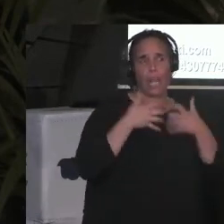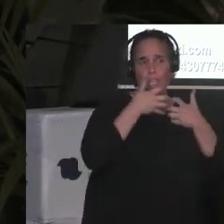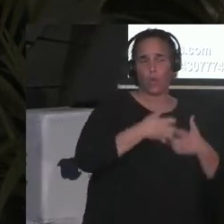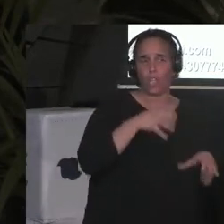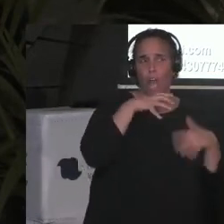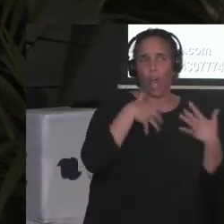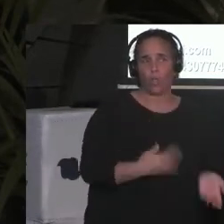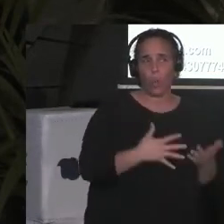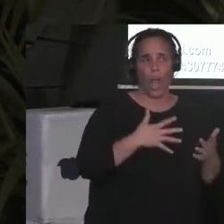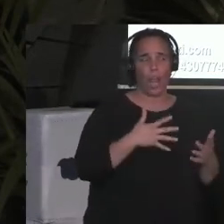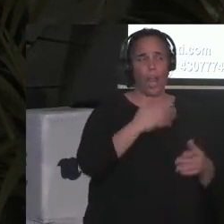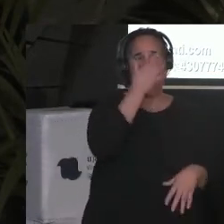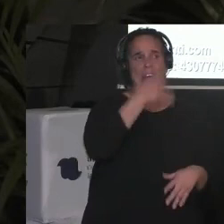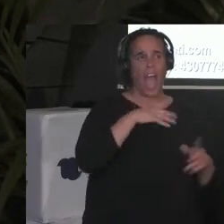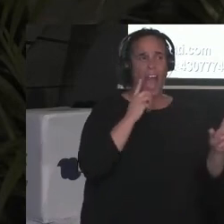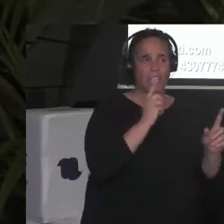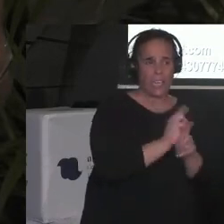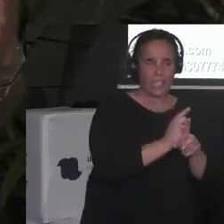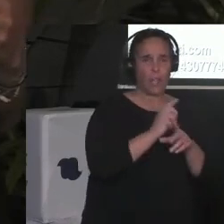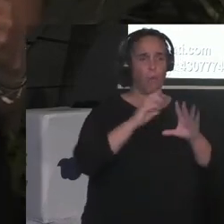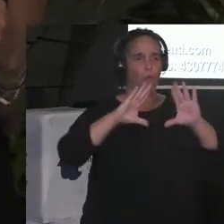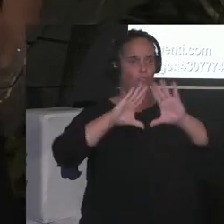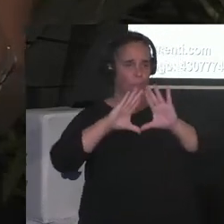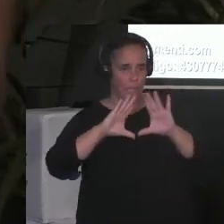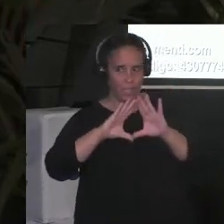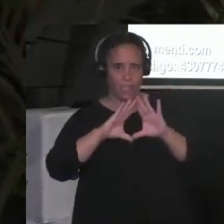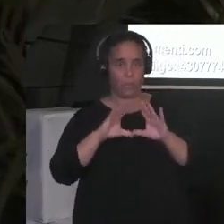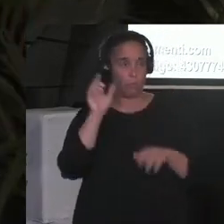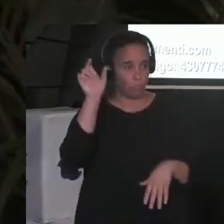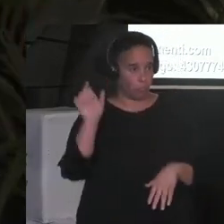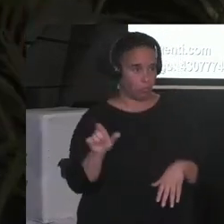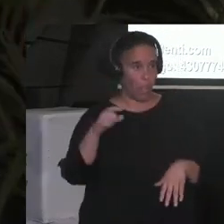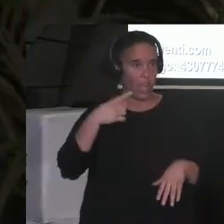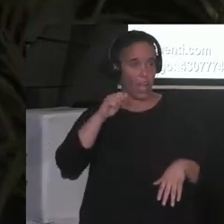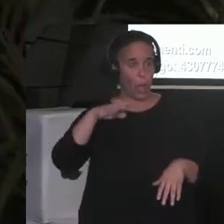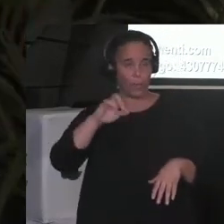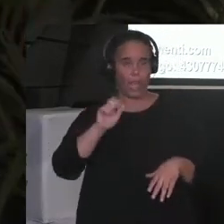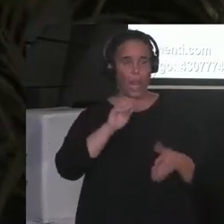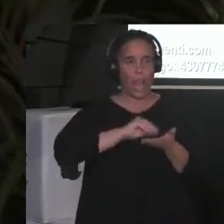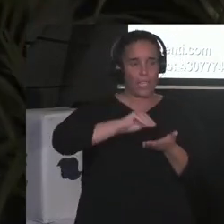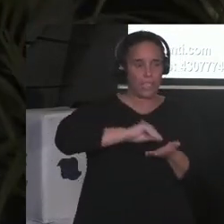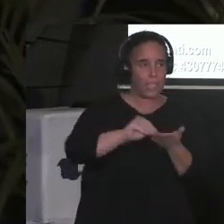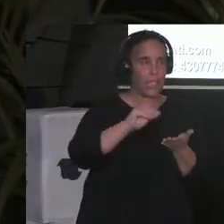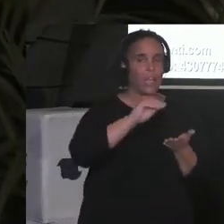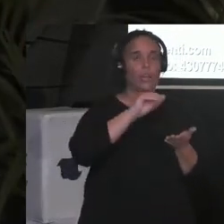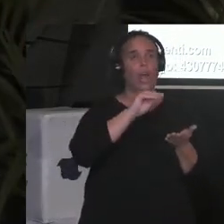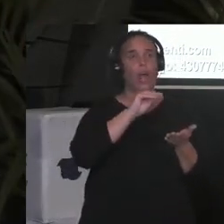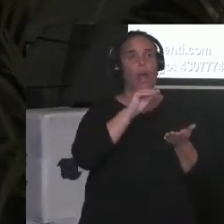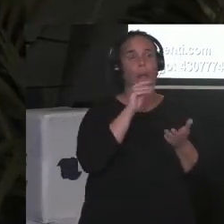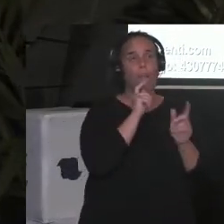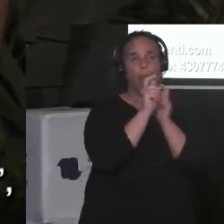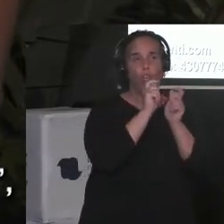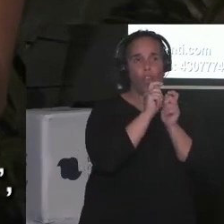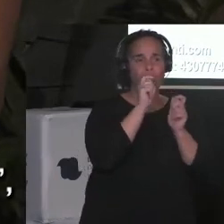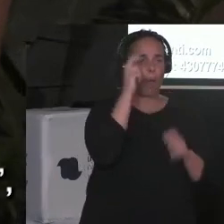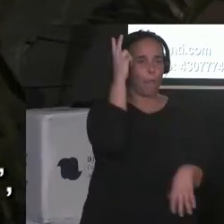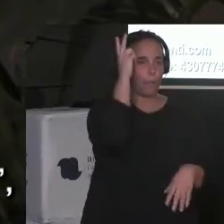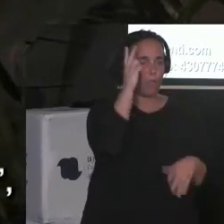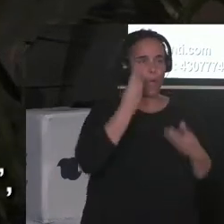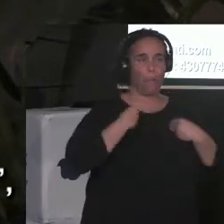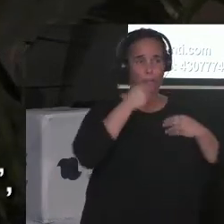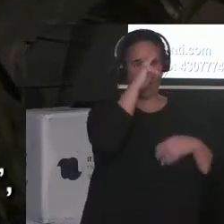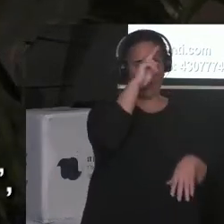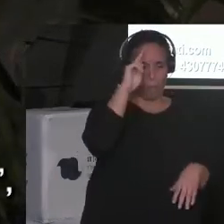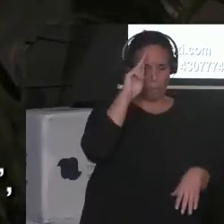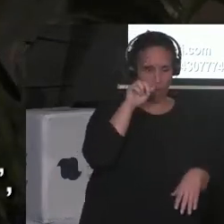el antirracismo y los feminismos. Gabriela Wiener es escritora y periodista peruana, residente en Madrid. Ha publicado